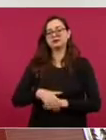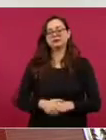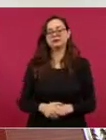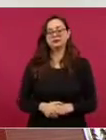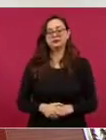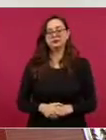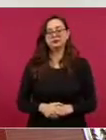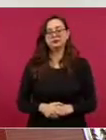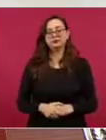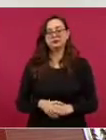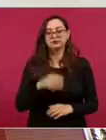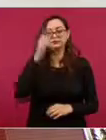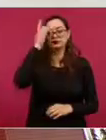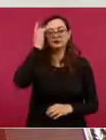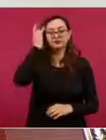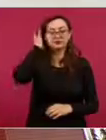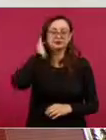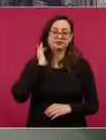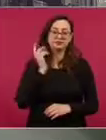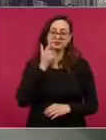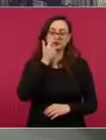Pero esto, bueno,